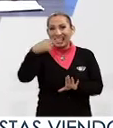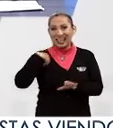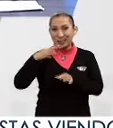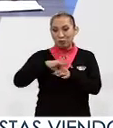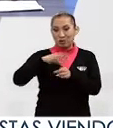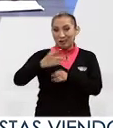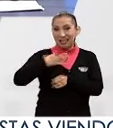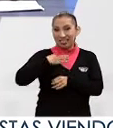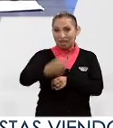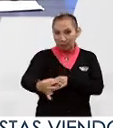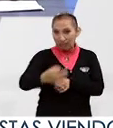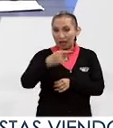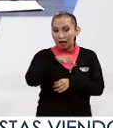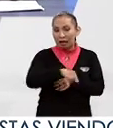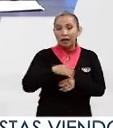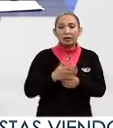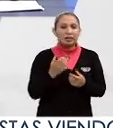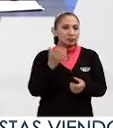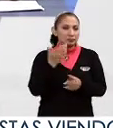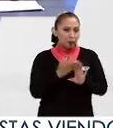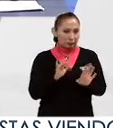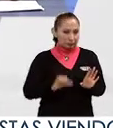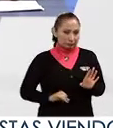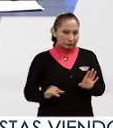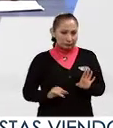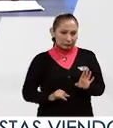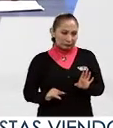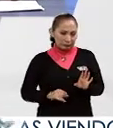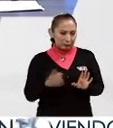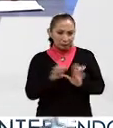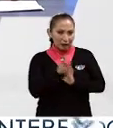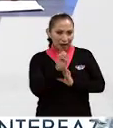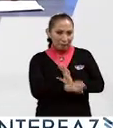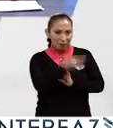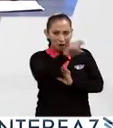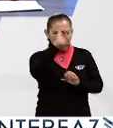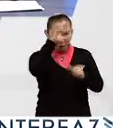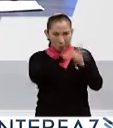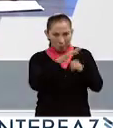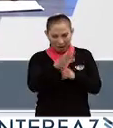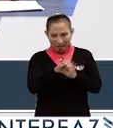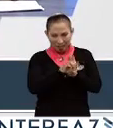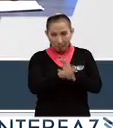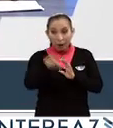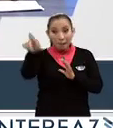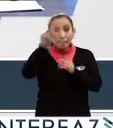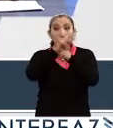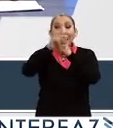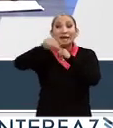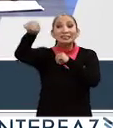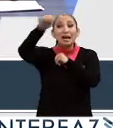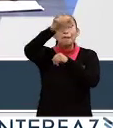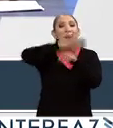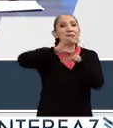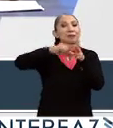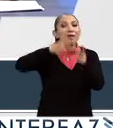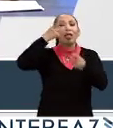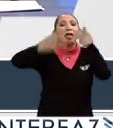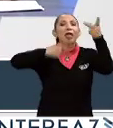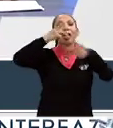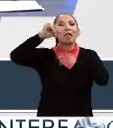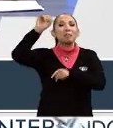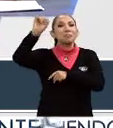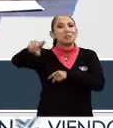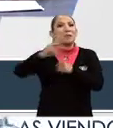campañas políticas y que interesantemente, por ejemplo, en el caso de Europa, en los países donde más empezó esto, era